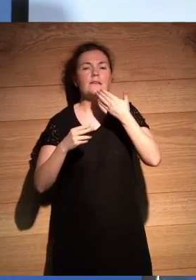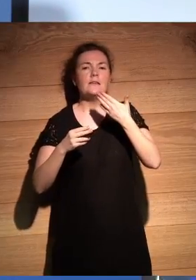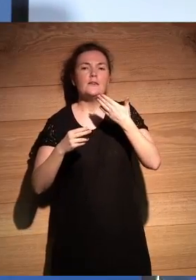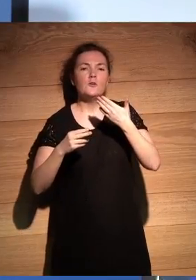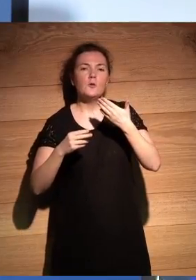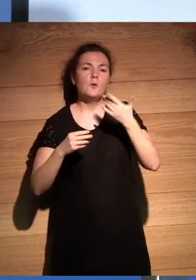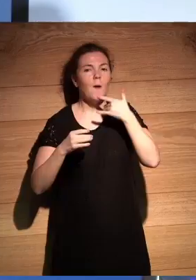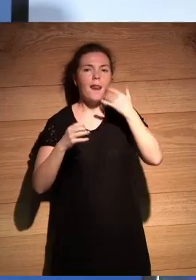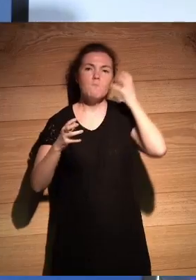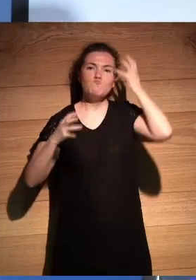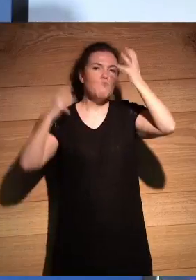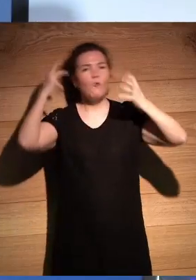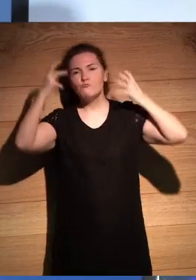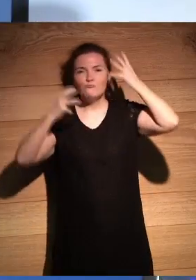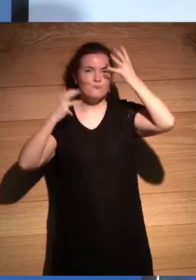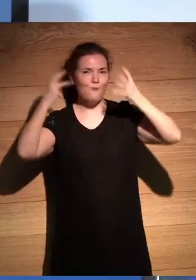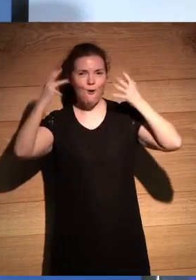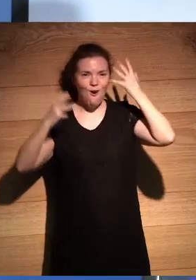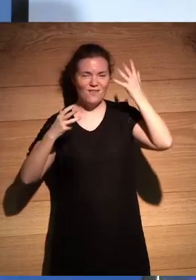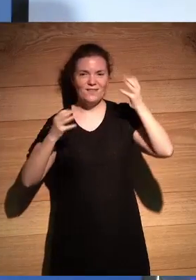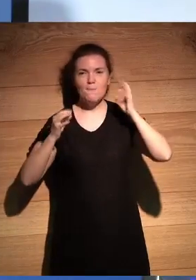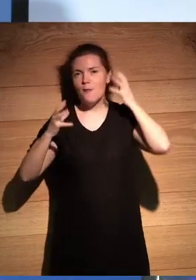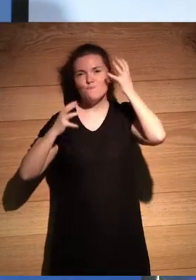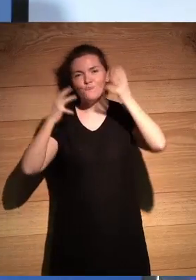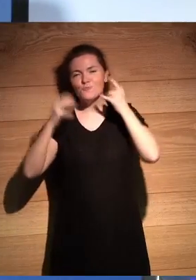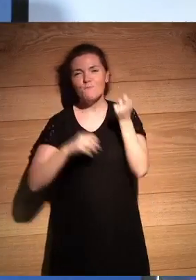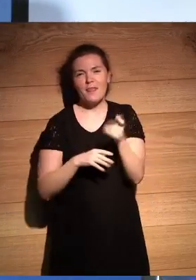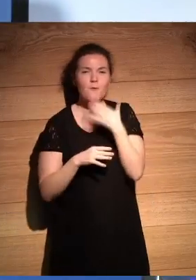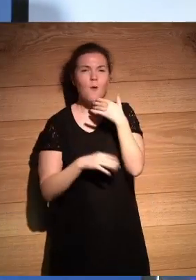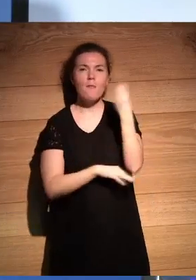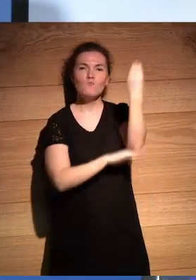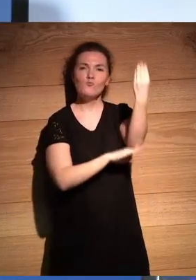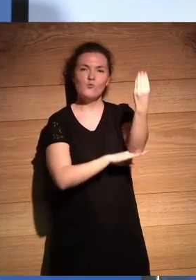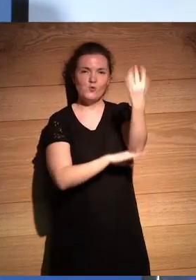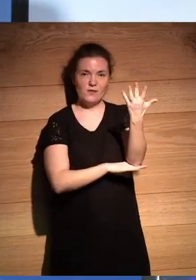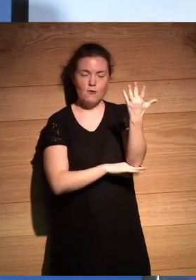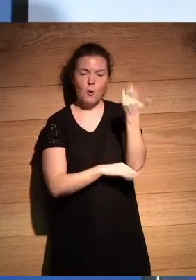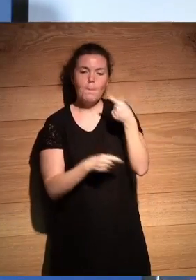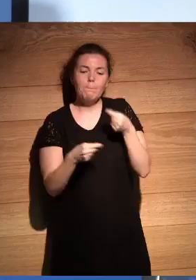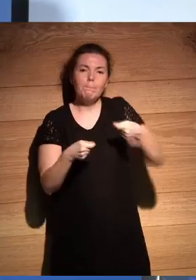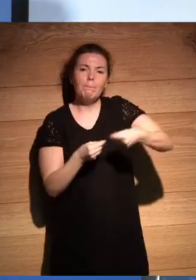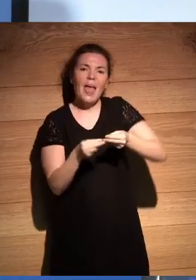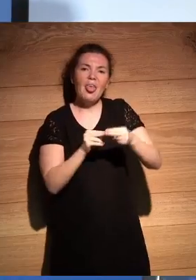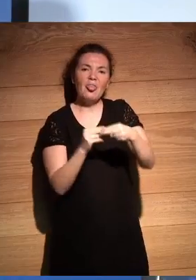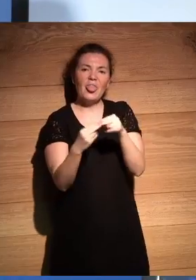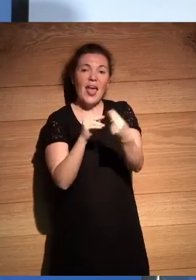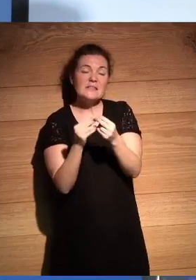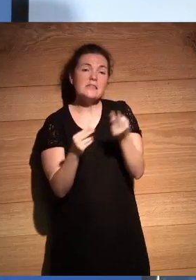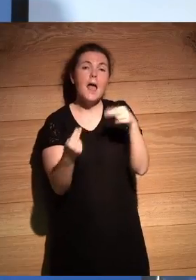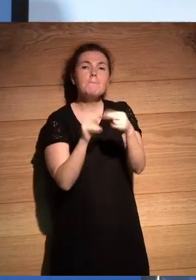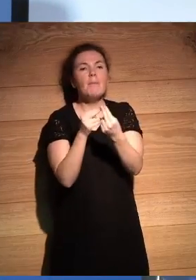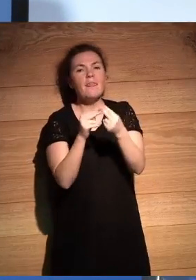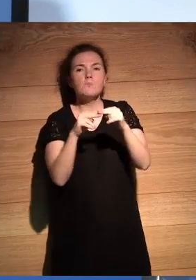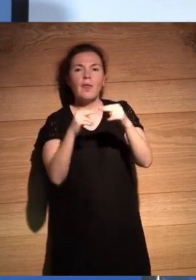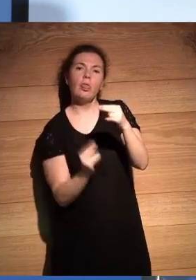monstruo, como si fuera una especie de muñeco que se va montando con muchas piezas, algunas se van cayendo, otras se